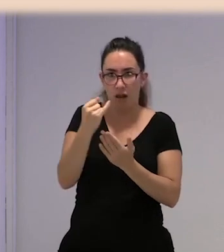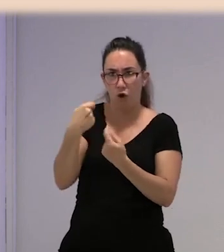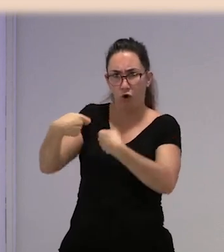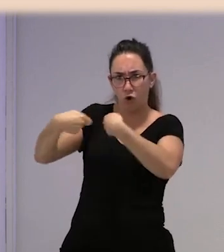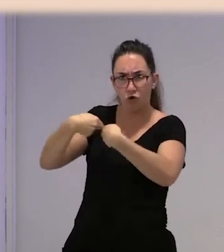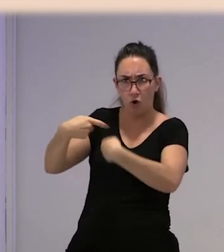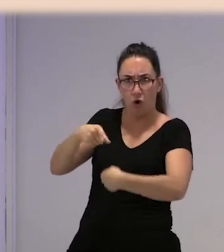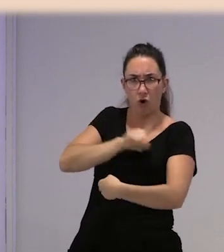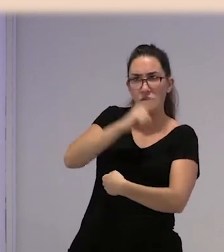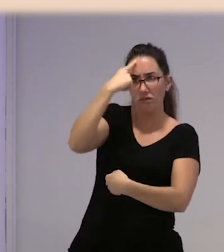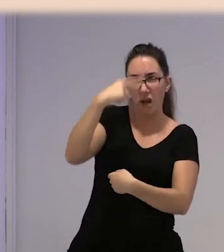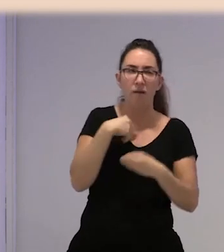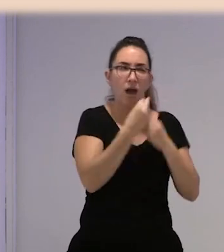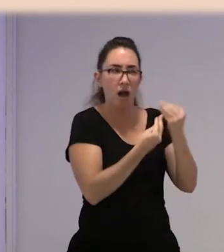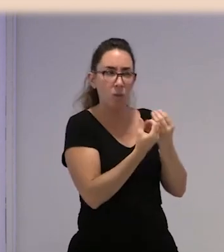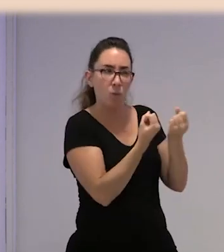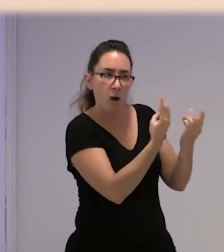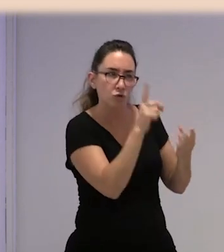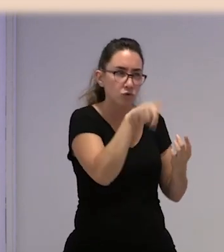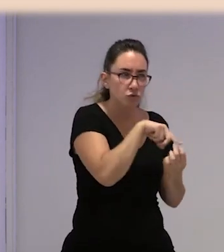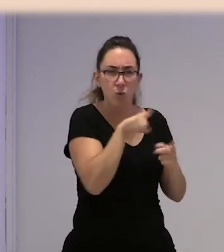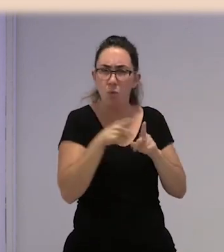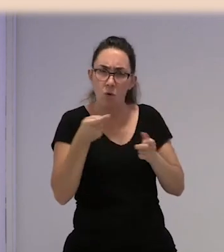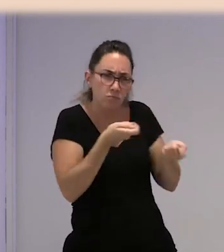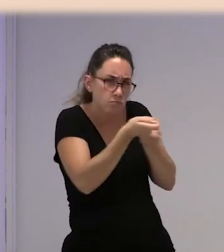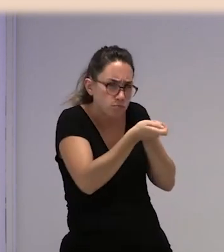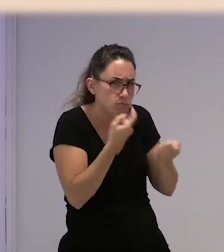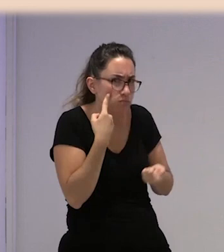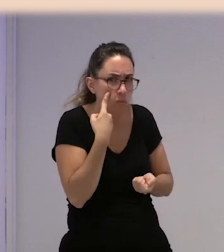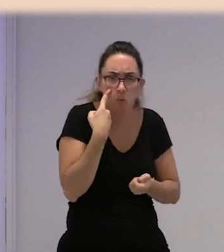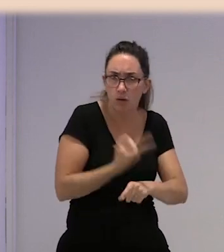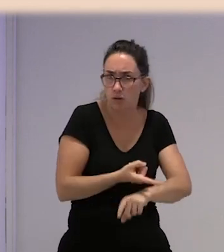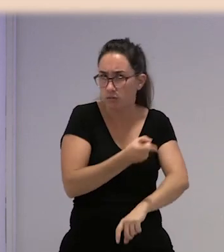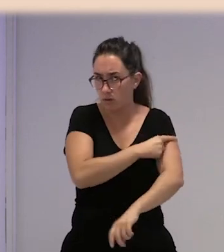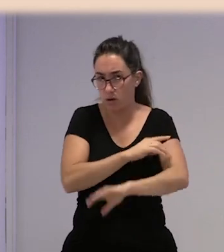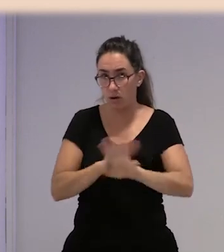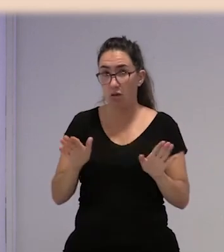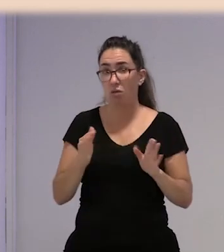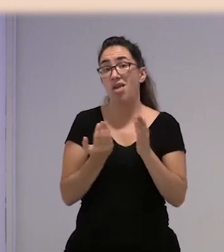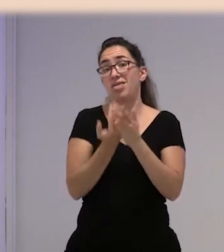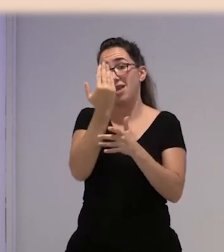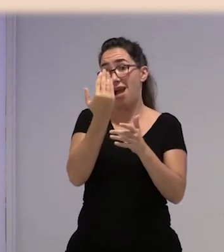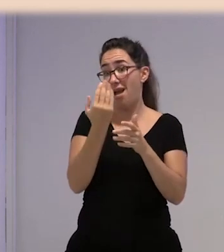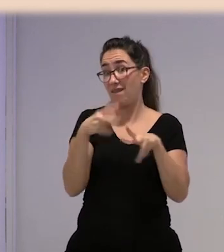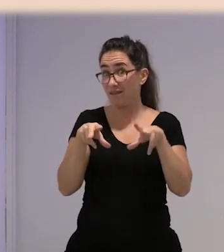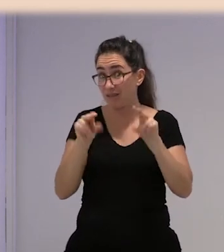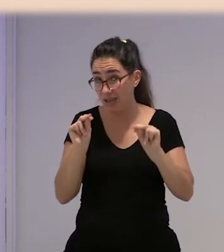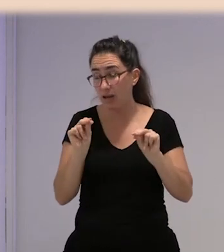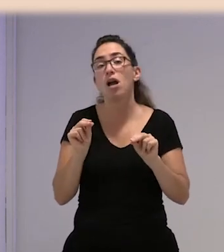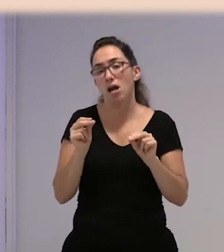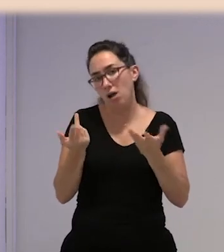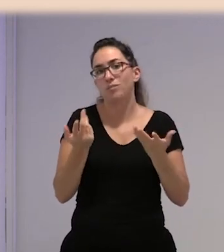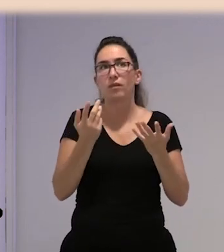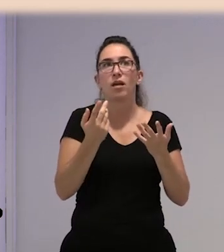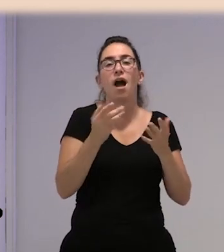lo que hacemos y lo que no hacemos, una vigilancia máxima. Cuando termina el día, bueno, esto lo que conlleva es que mucha